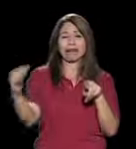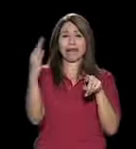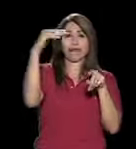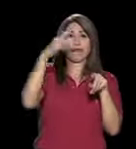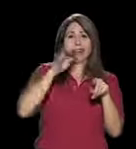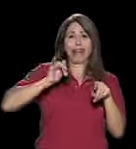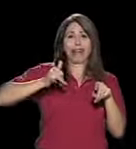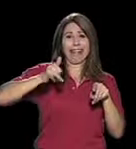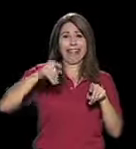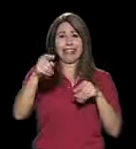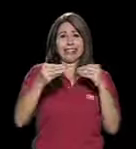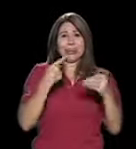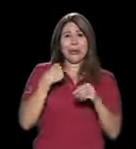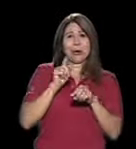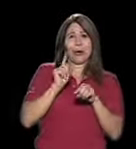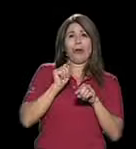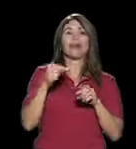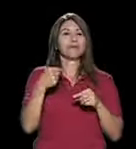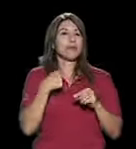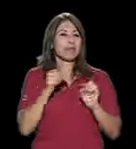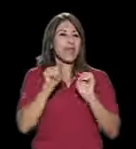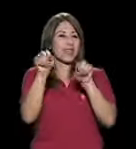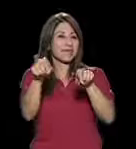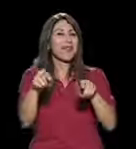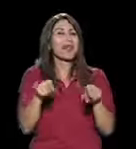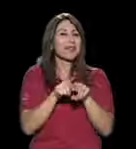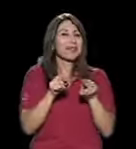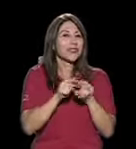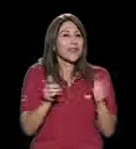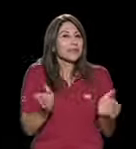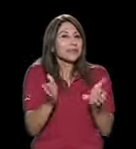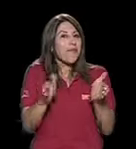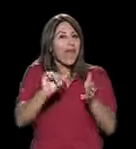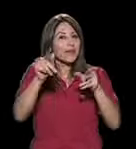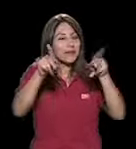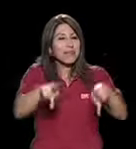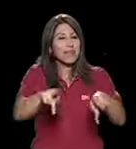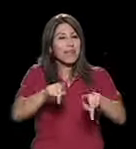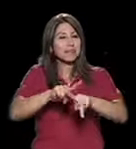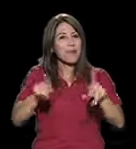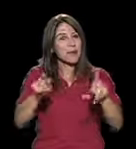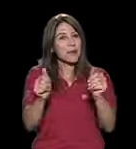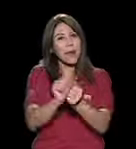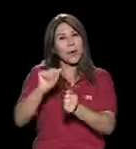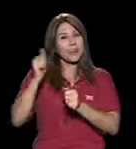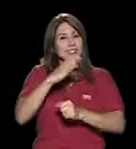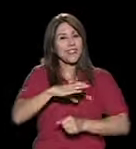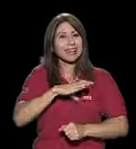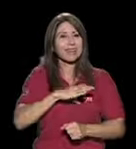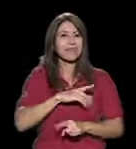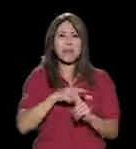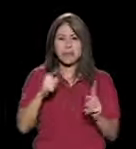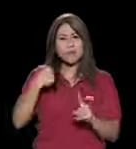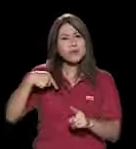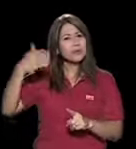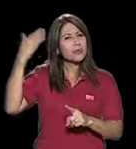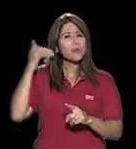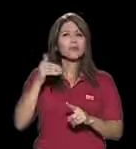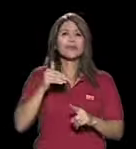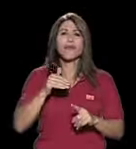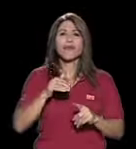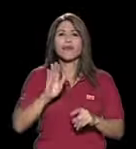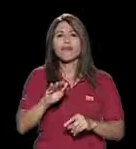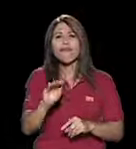meter ahí, y ahí he estado, he metido a algunas personas, pero en otras características, pero sí, claro, yo jugué